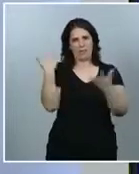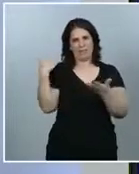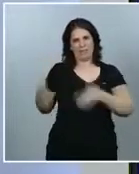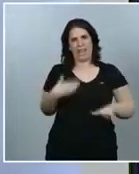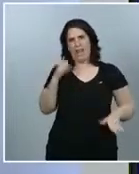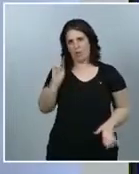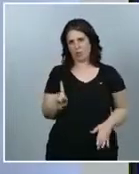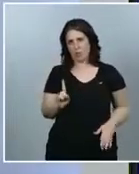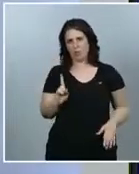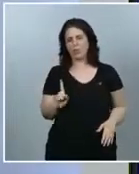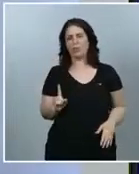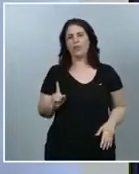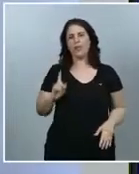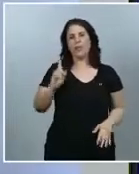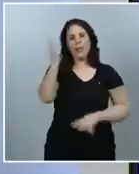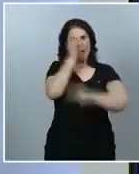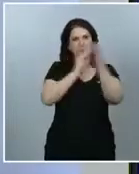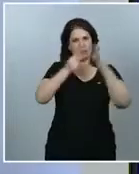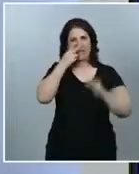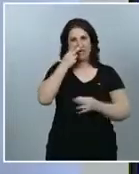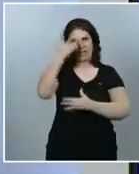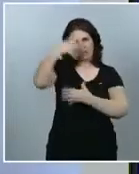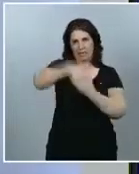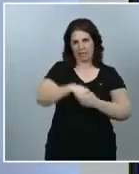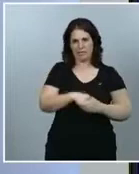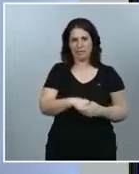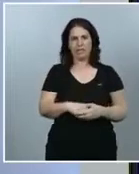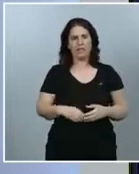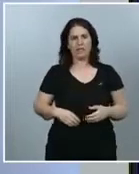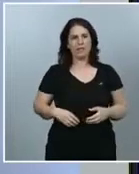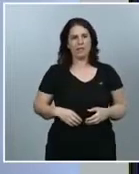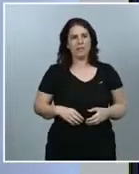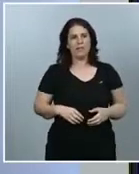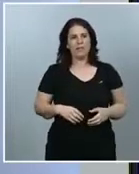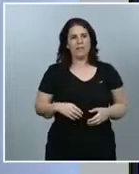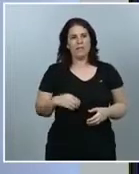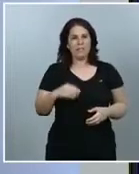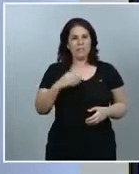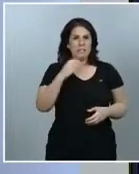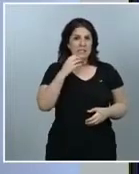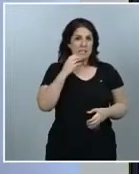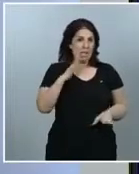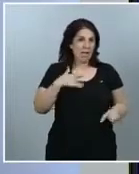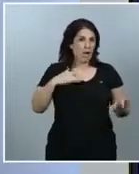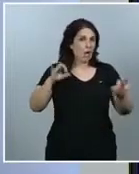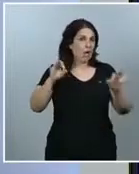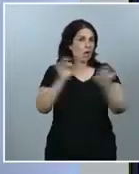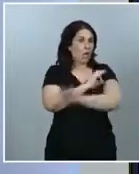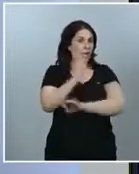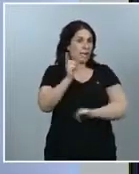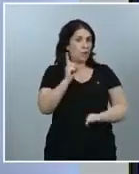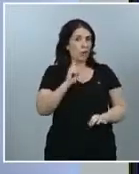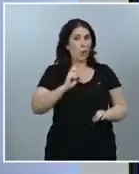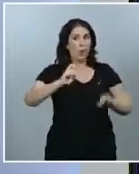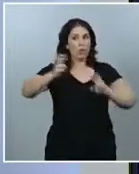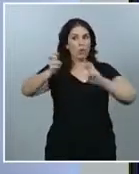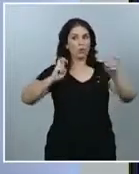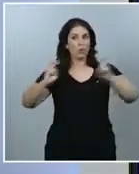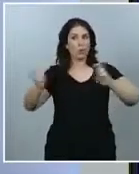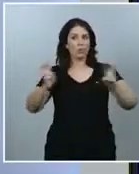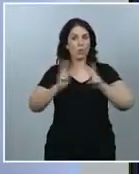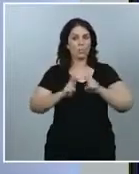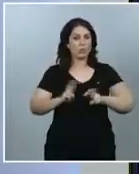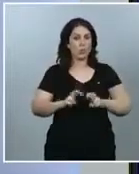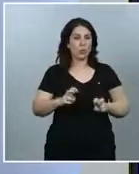de nuestro estudio que, si no me equivoco, no está disponible de otros estudios que pudieran ser comparables